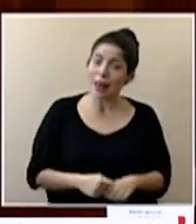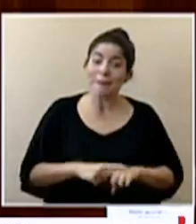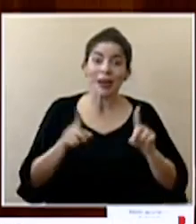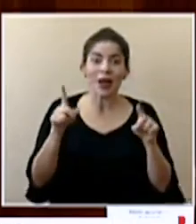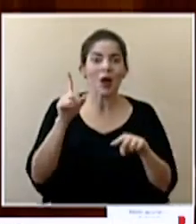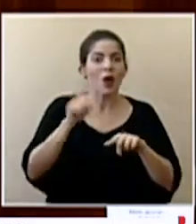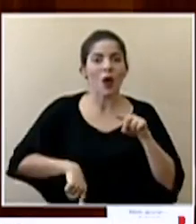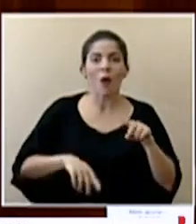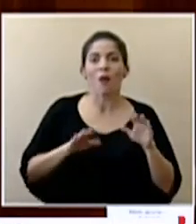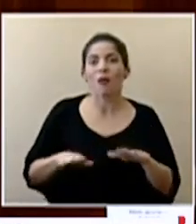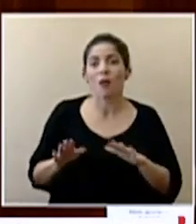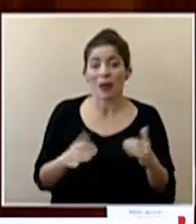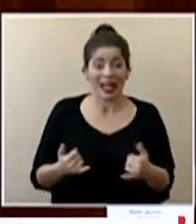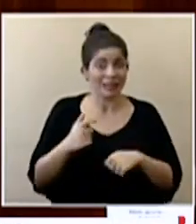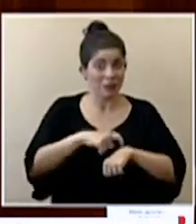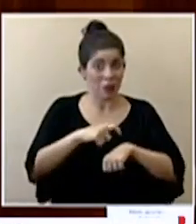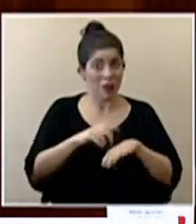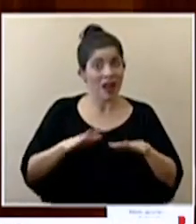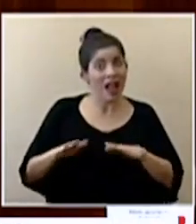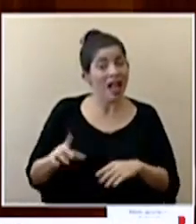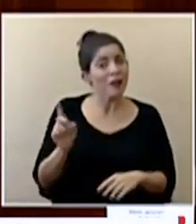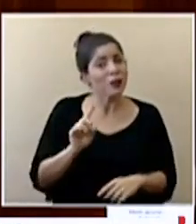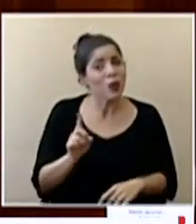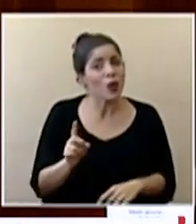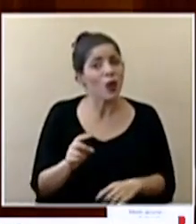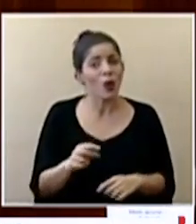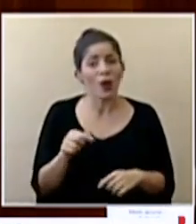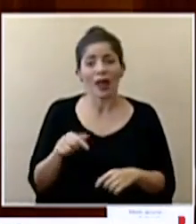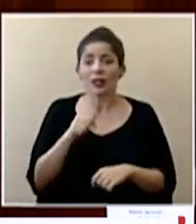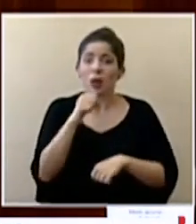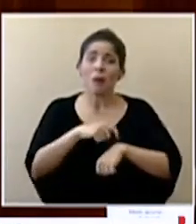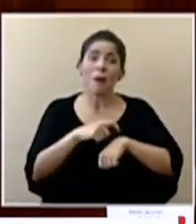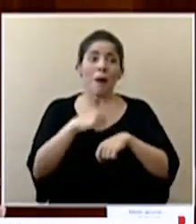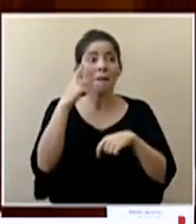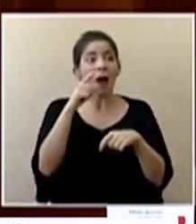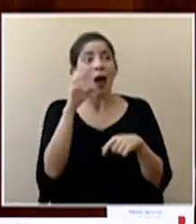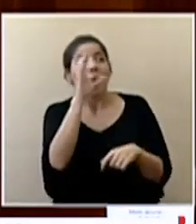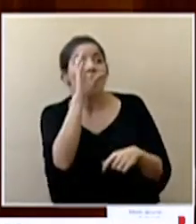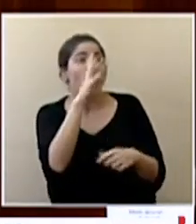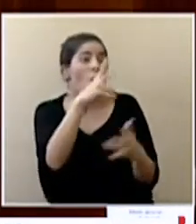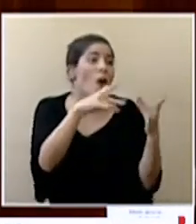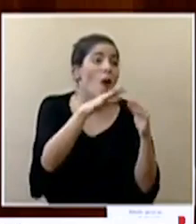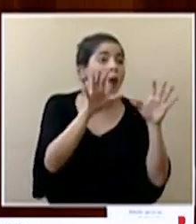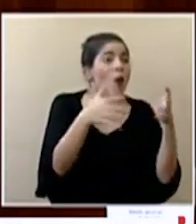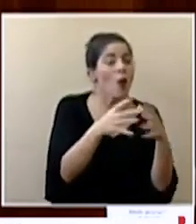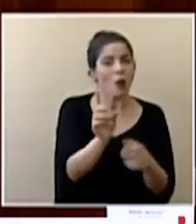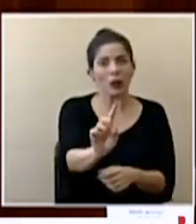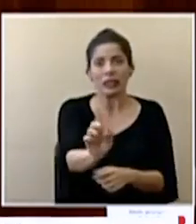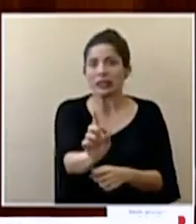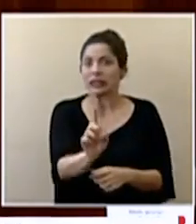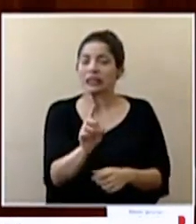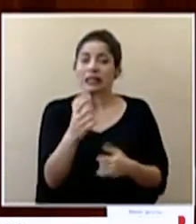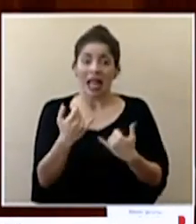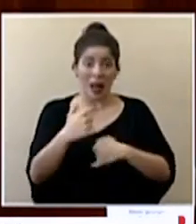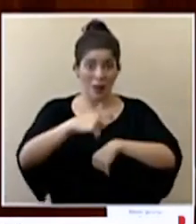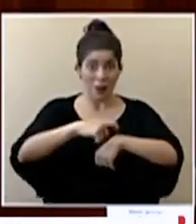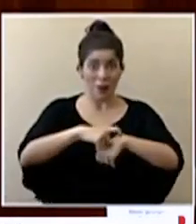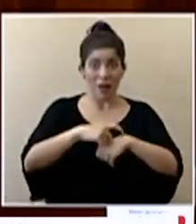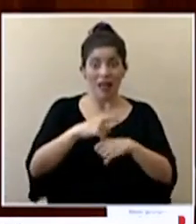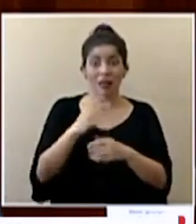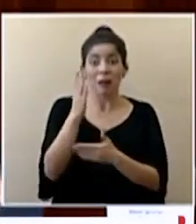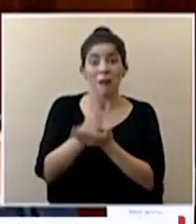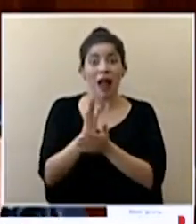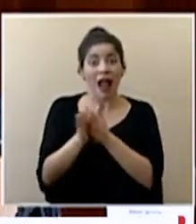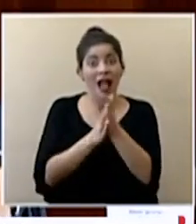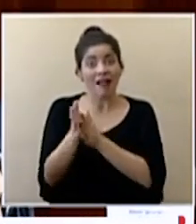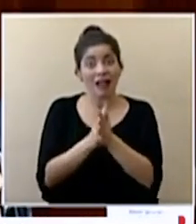podemos bajar la guardia, no es momento para relajarnos, no es momento para agruparnos y buscar conglomeraciones, no es momento para dejar de lavarnos las